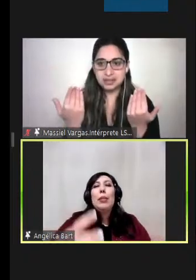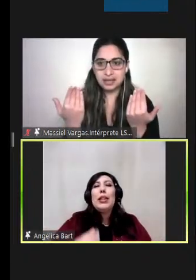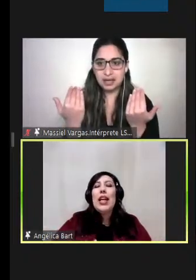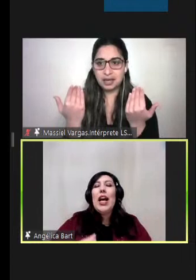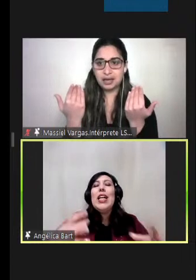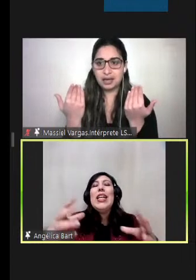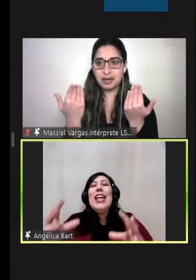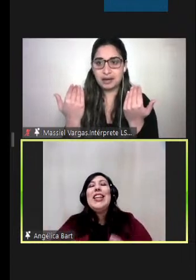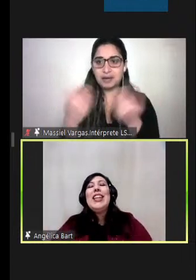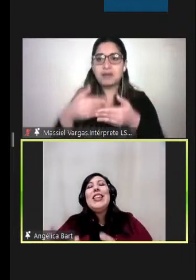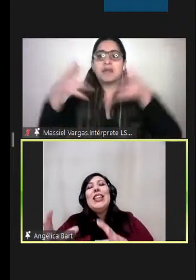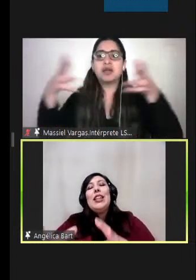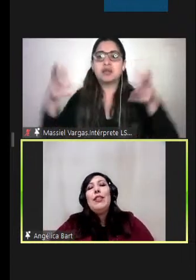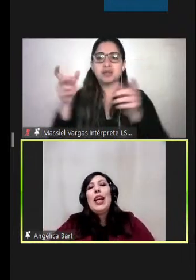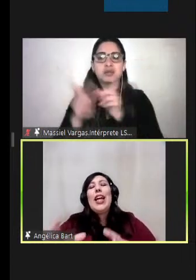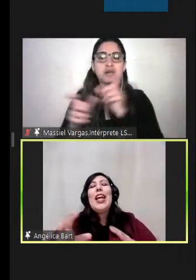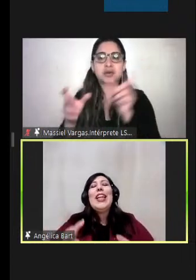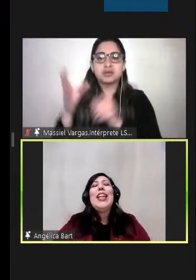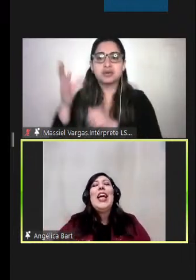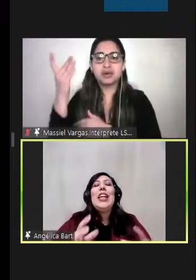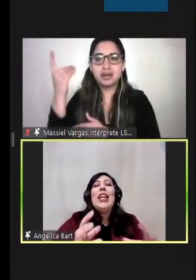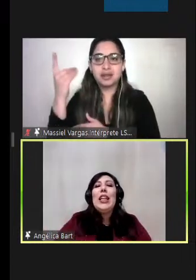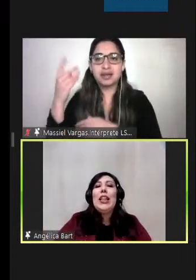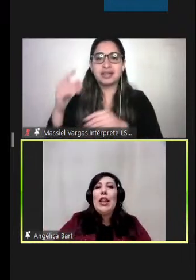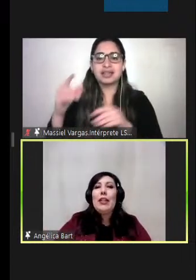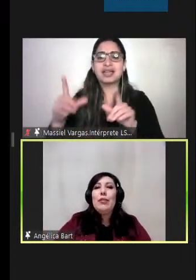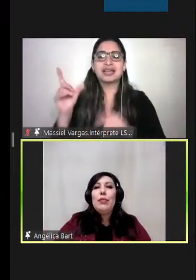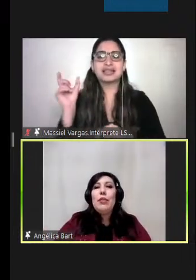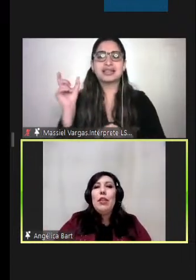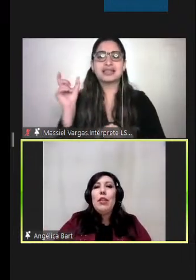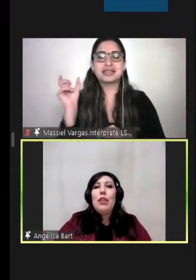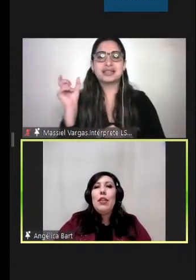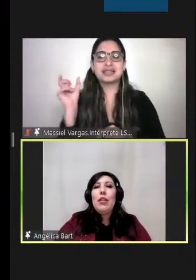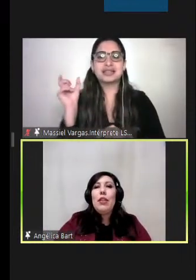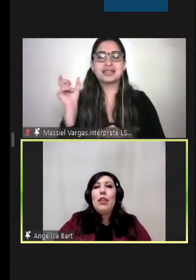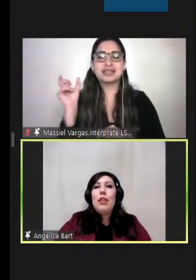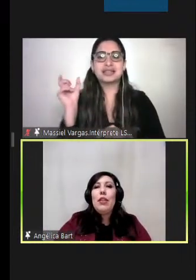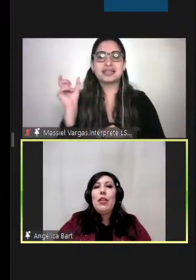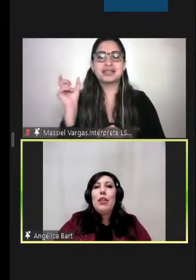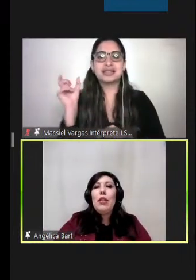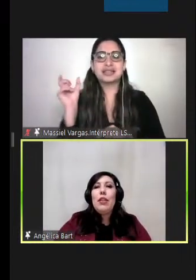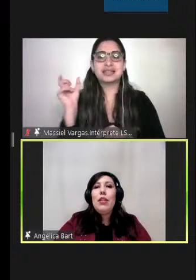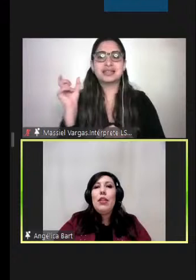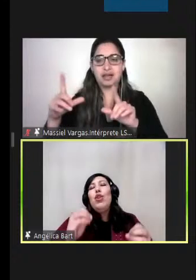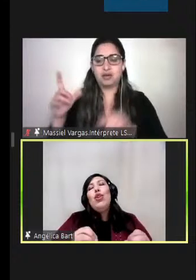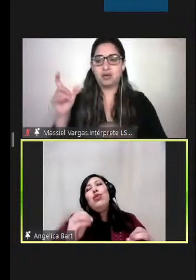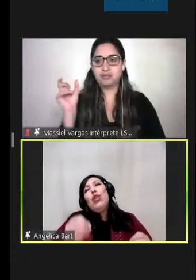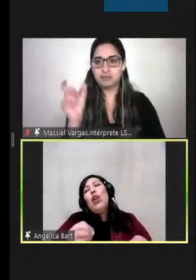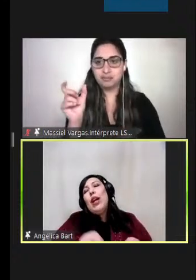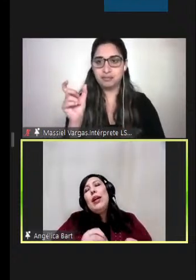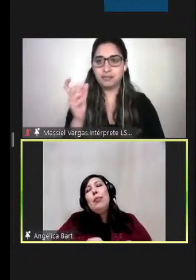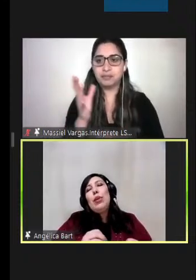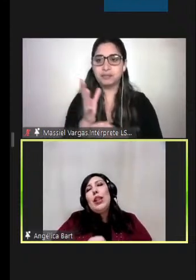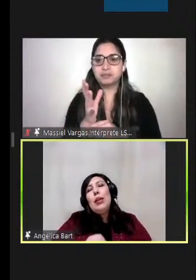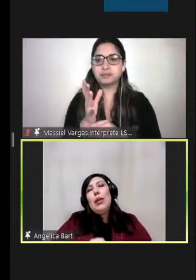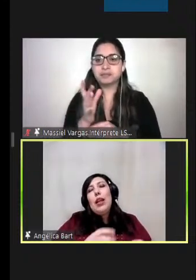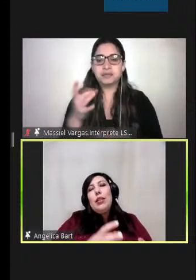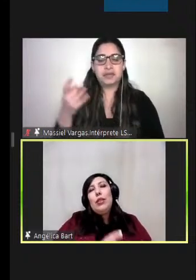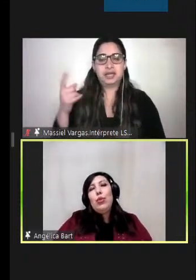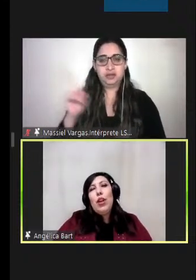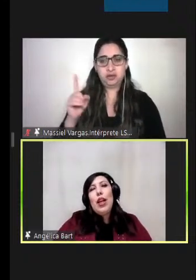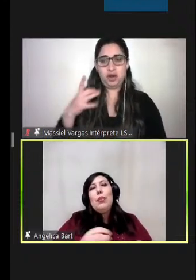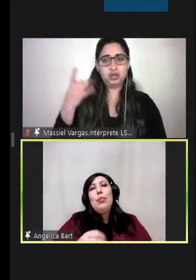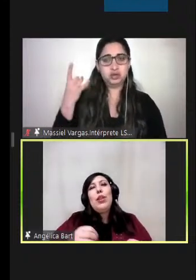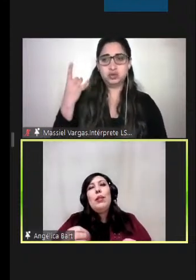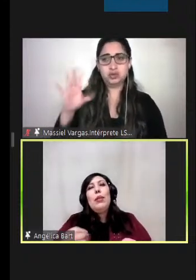personas con discapacidad esté certificada esté acreditada eso no solo es importante para